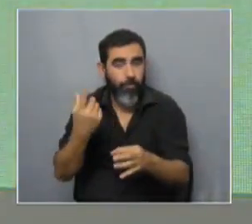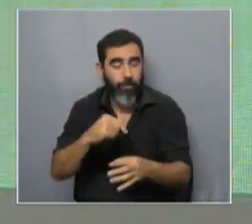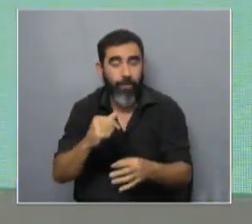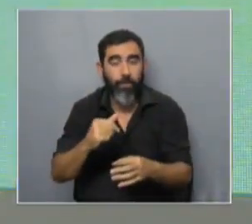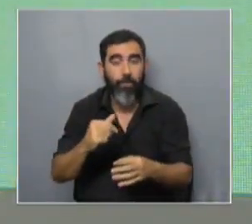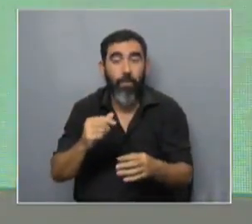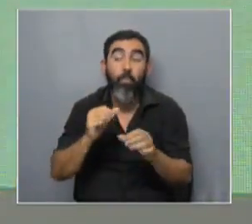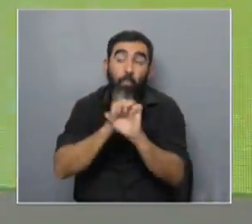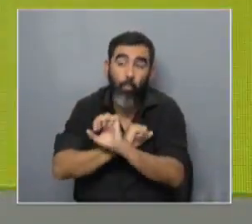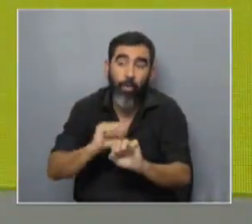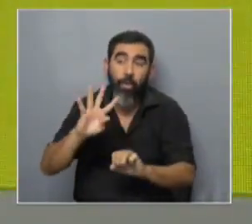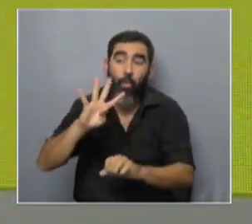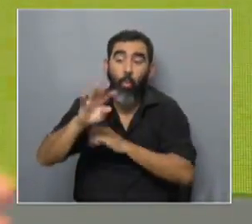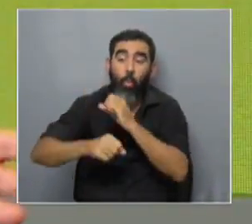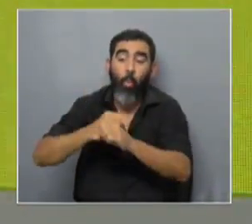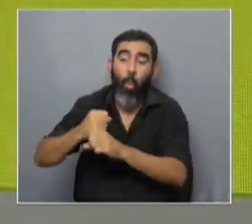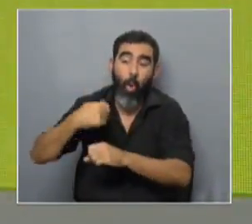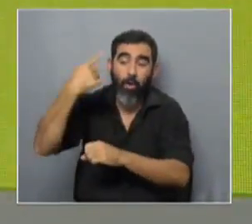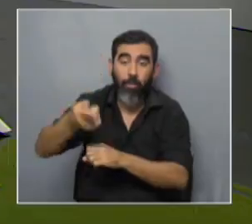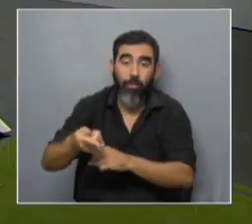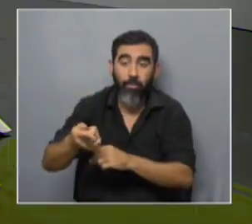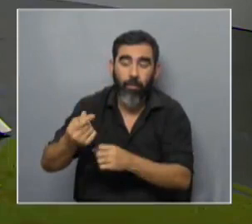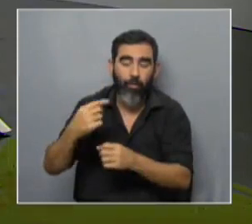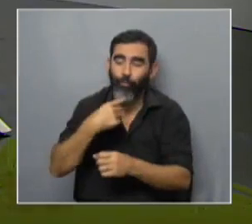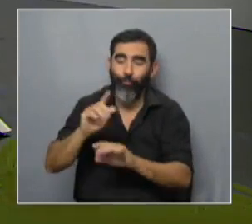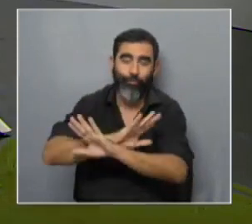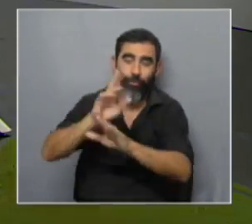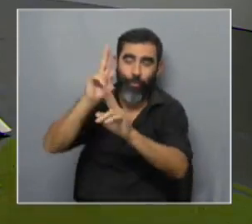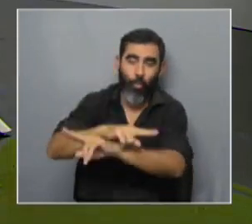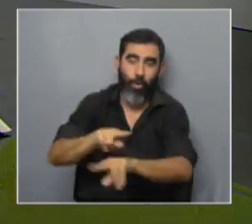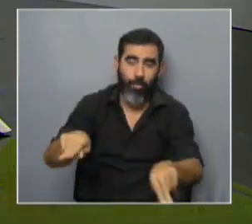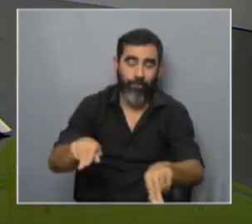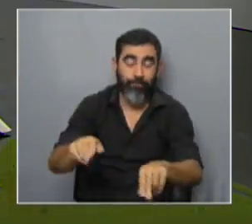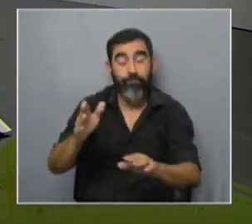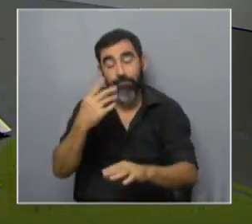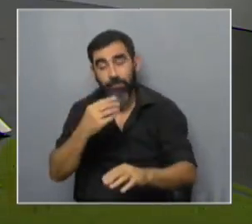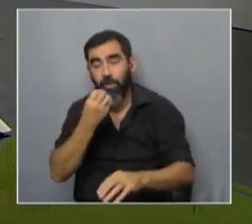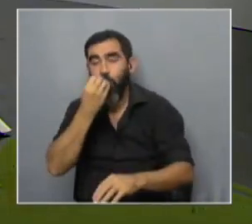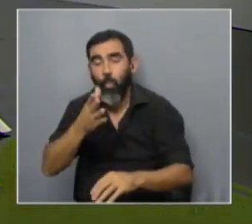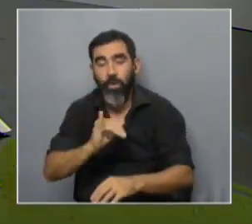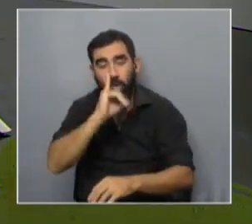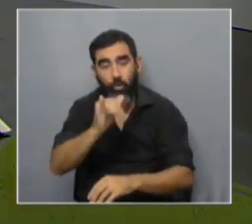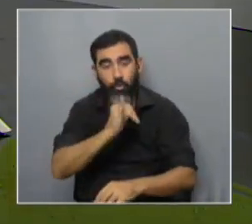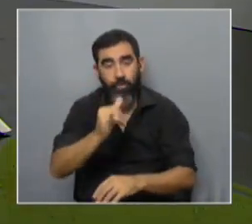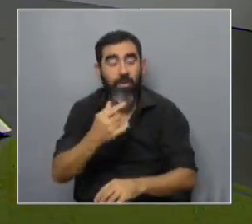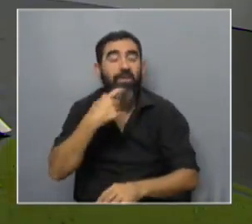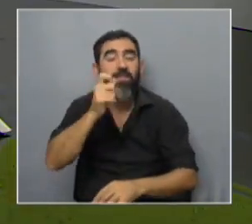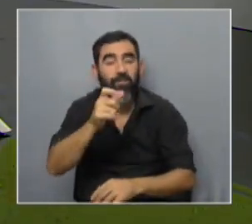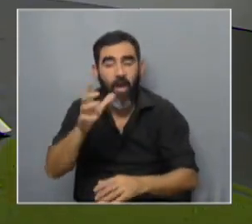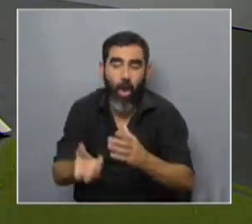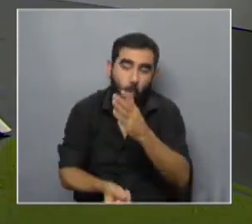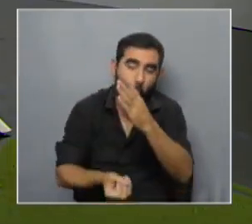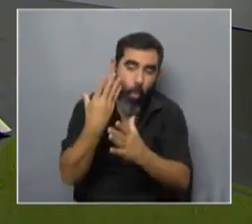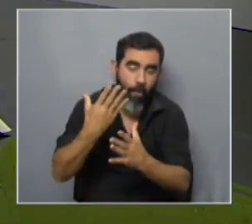a lo mejor dentro de cuatro años las CRISPR quedan obsoletas y eso sería una buenísima noticia porque eso querría decir que hay otras